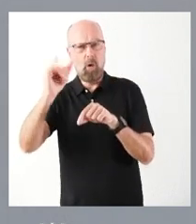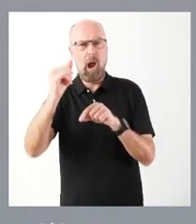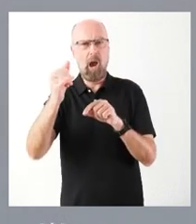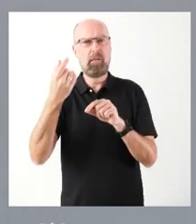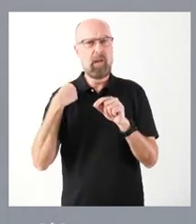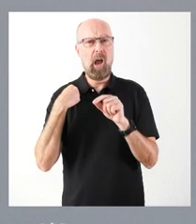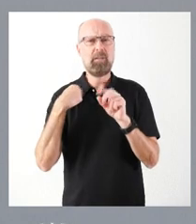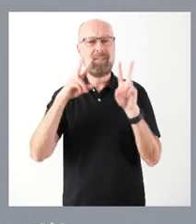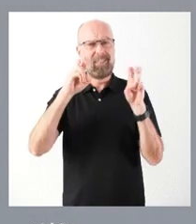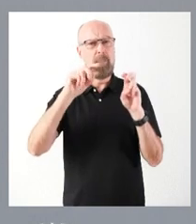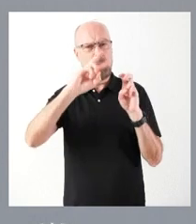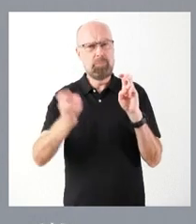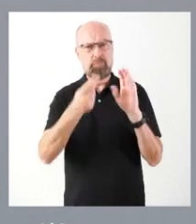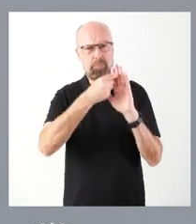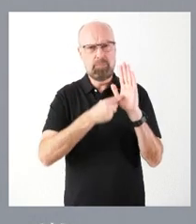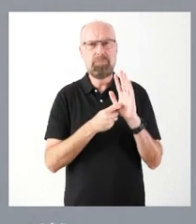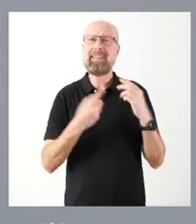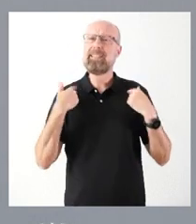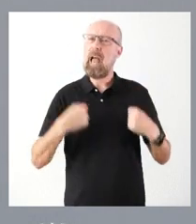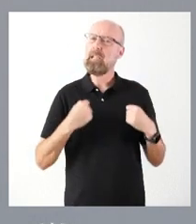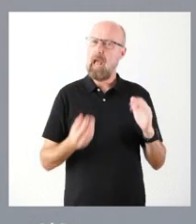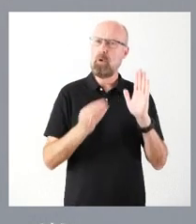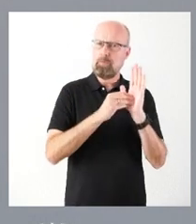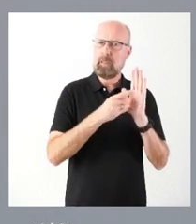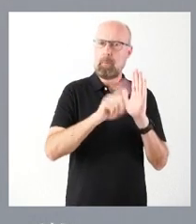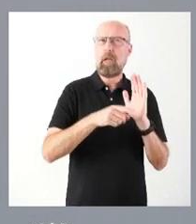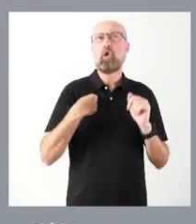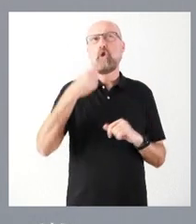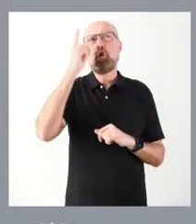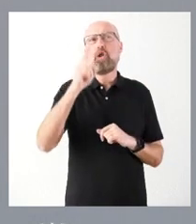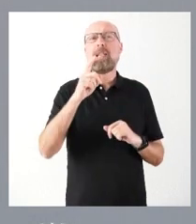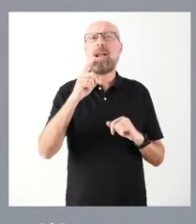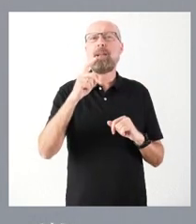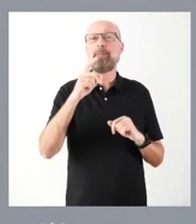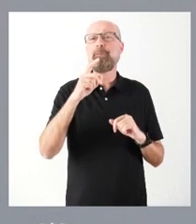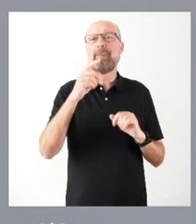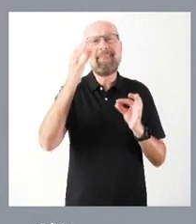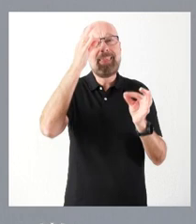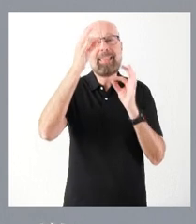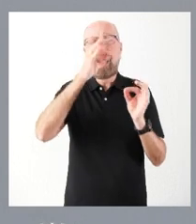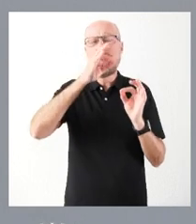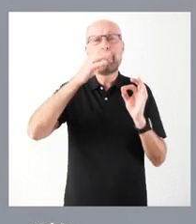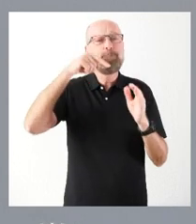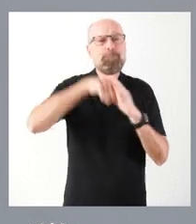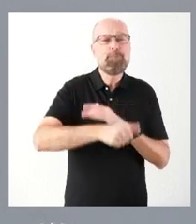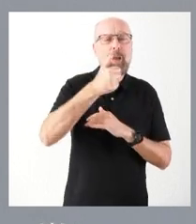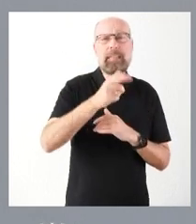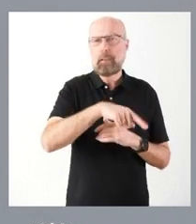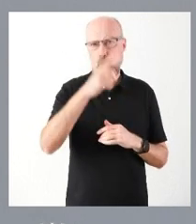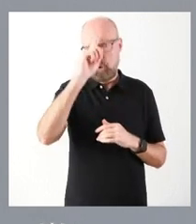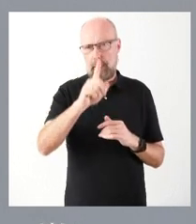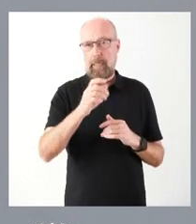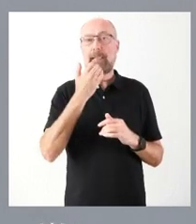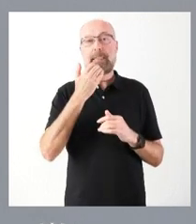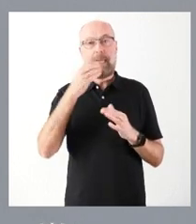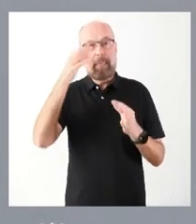materias, también la sanitaria. No le se dice de memoria si con el mismo carácter de detalle o no. Si no fuera con este detalle, por supuesto que nuestra